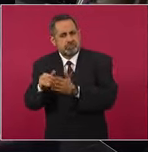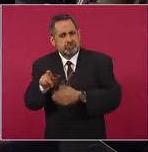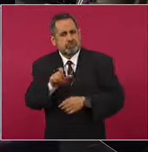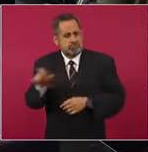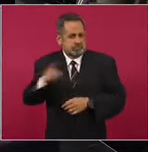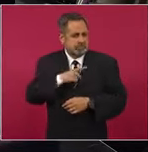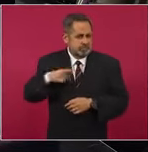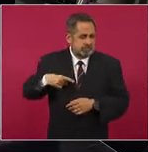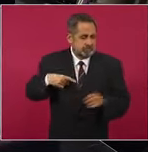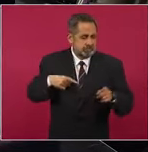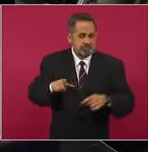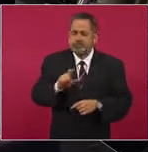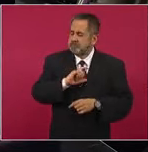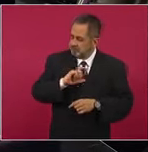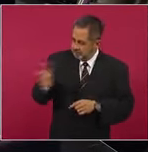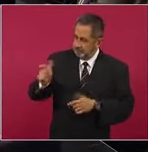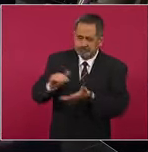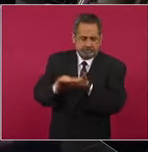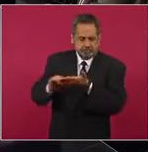y pagaron.